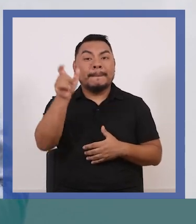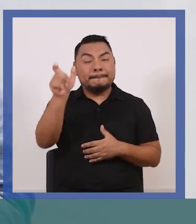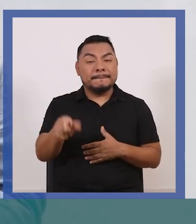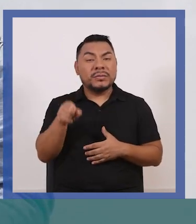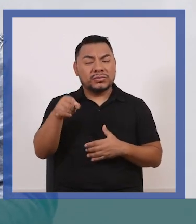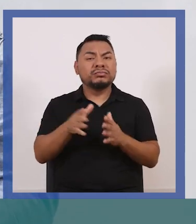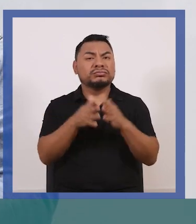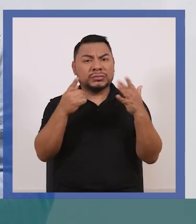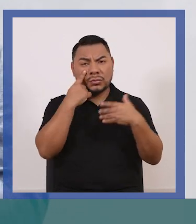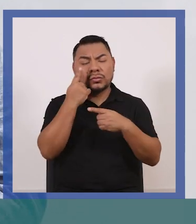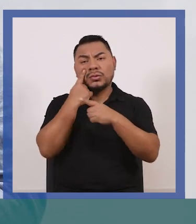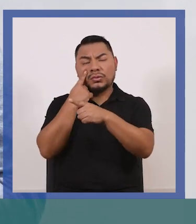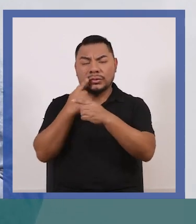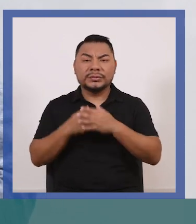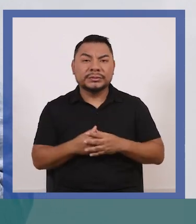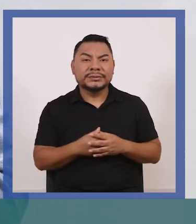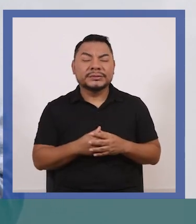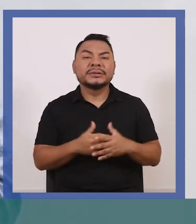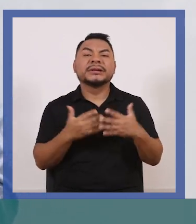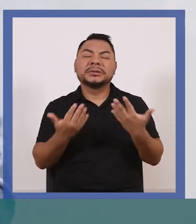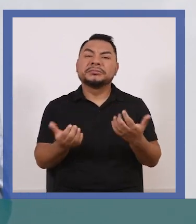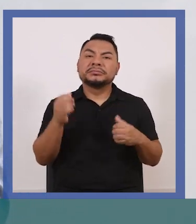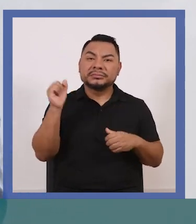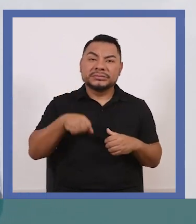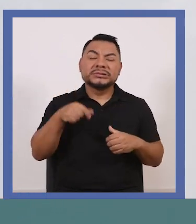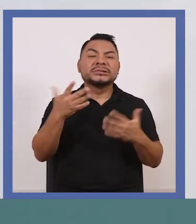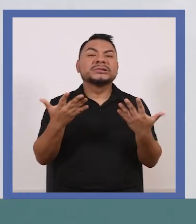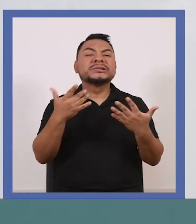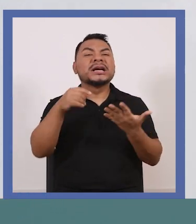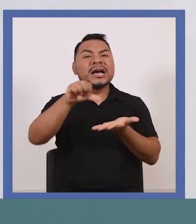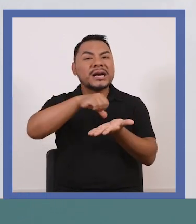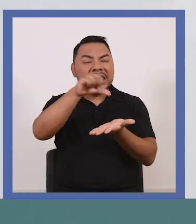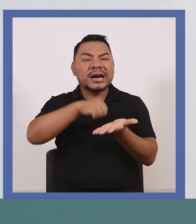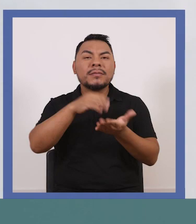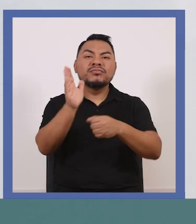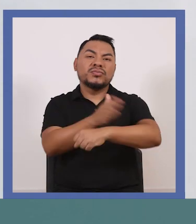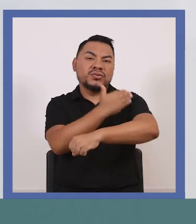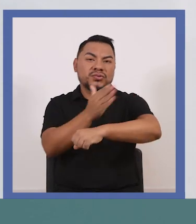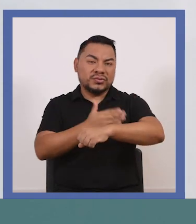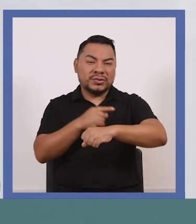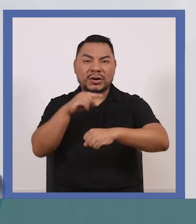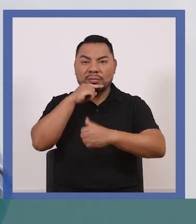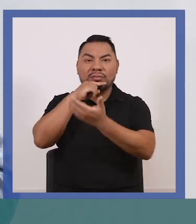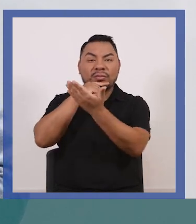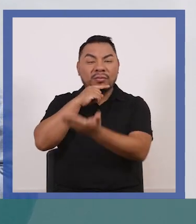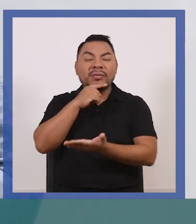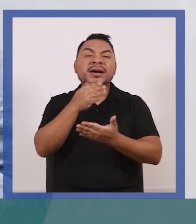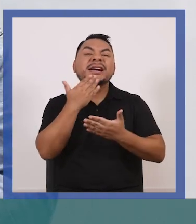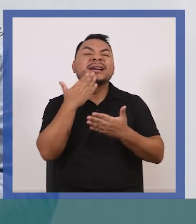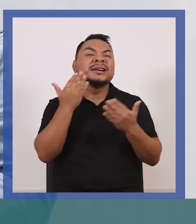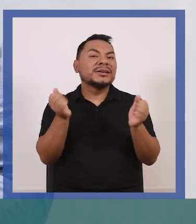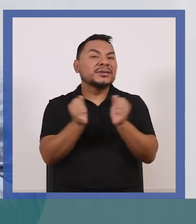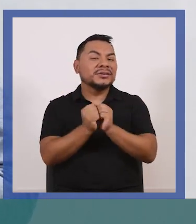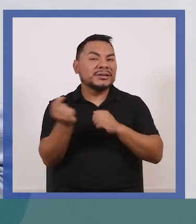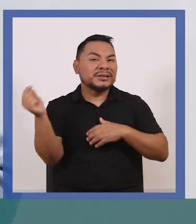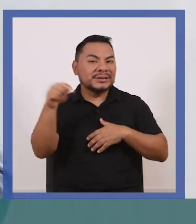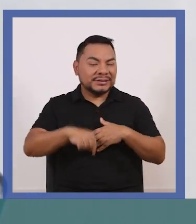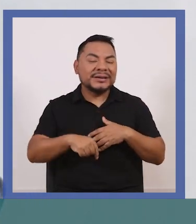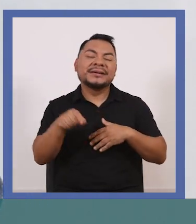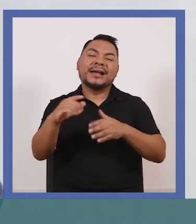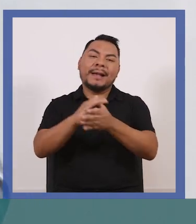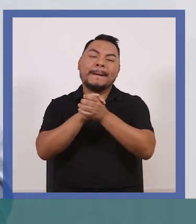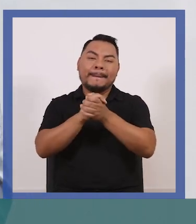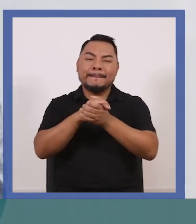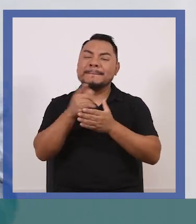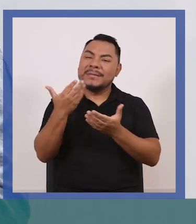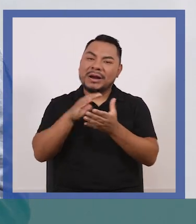personaje bastante conocido en el ámbito artístico, musical. Y en esta ocasión yo quisiera presentar